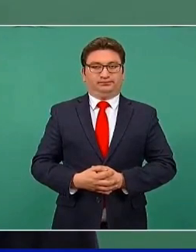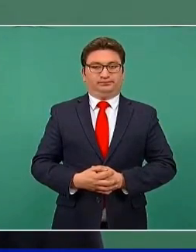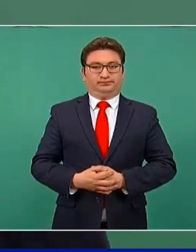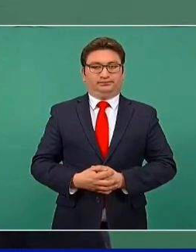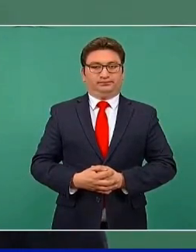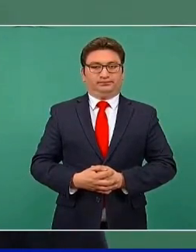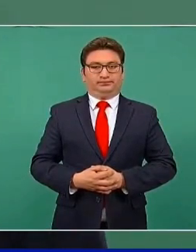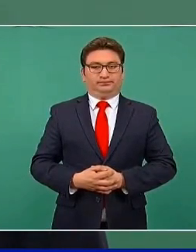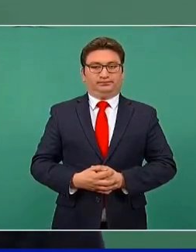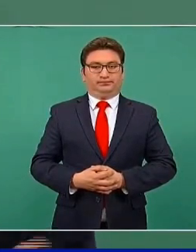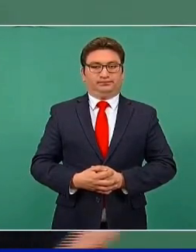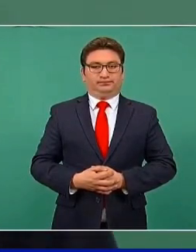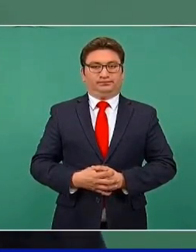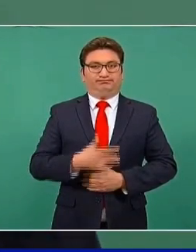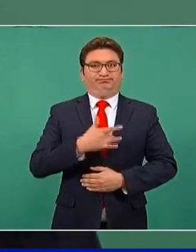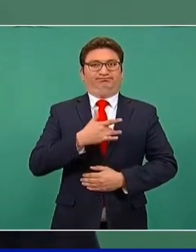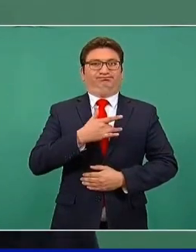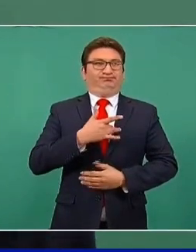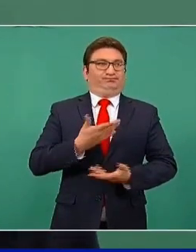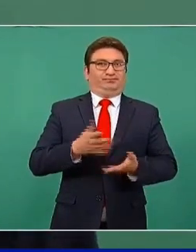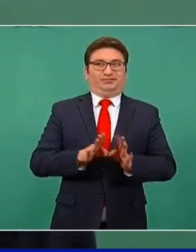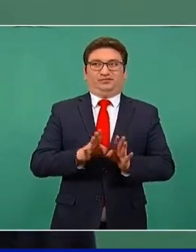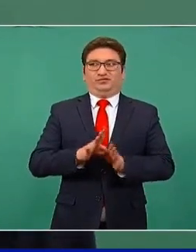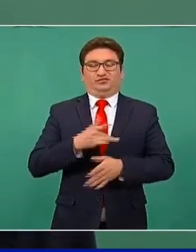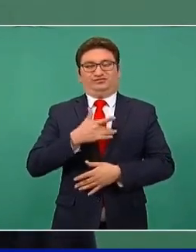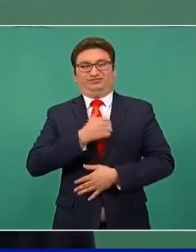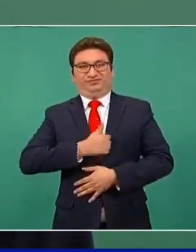no haya electrodomésticos.